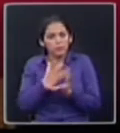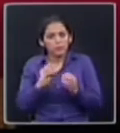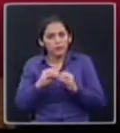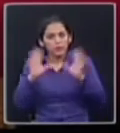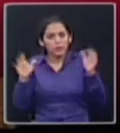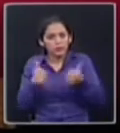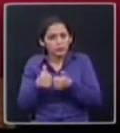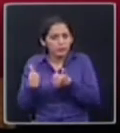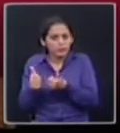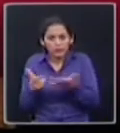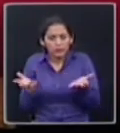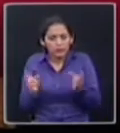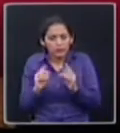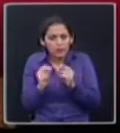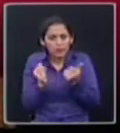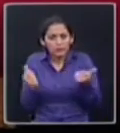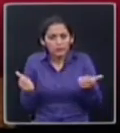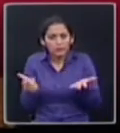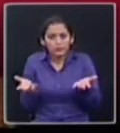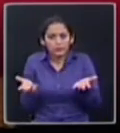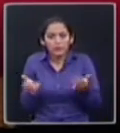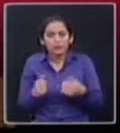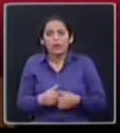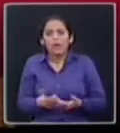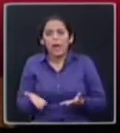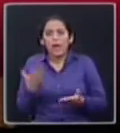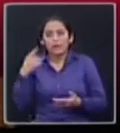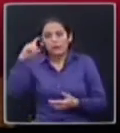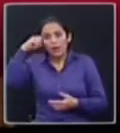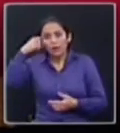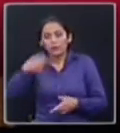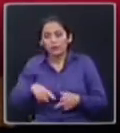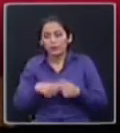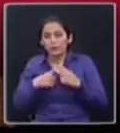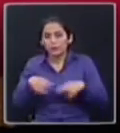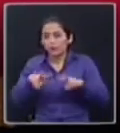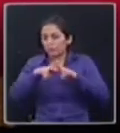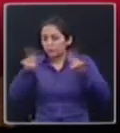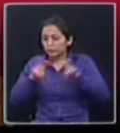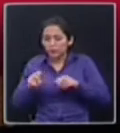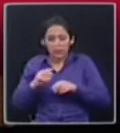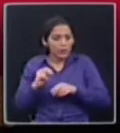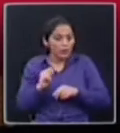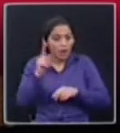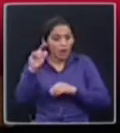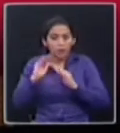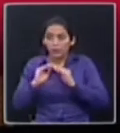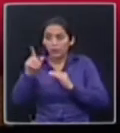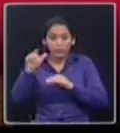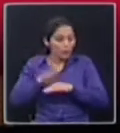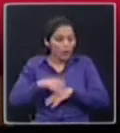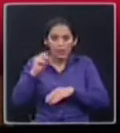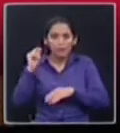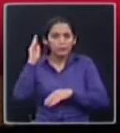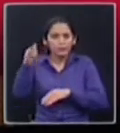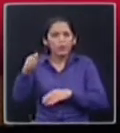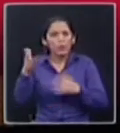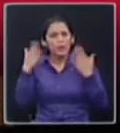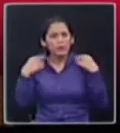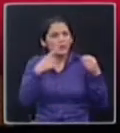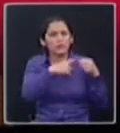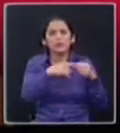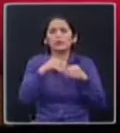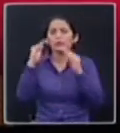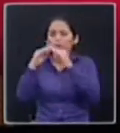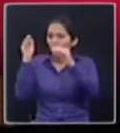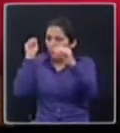rápida en realidad. Porque se hicieron allanamientos, se recaudó información de las oficinas de Odebrecht, tanto en Guayaquil como en Quito, y todo